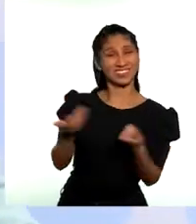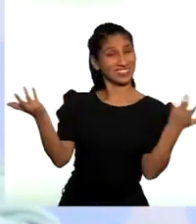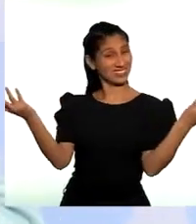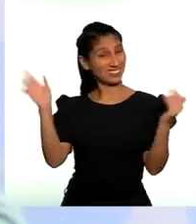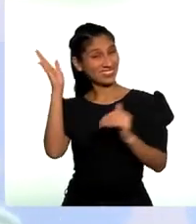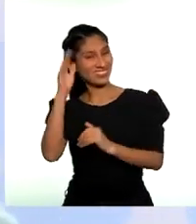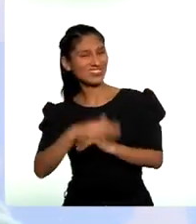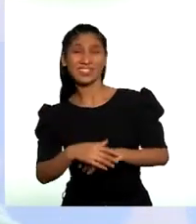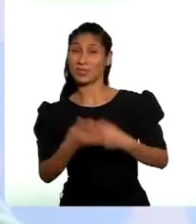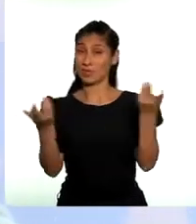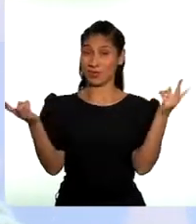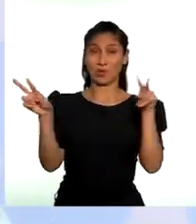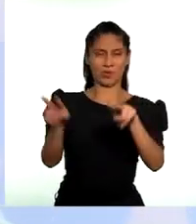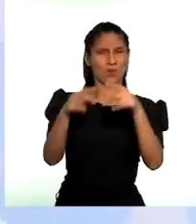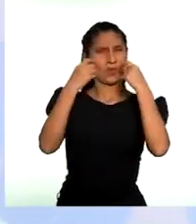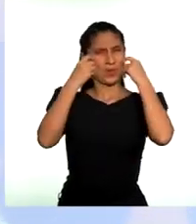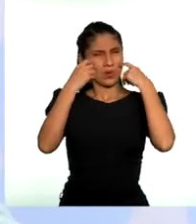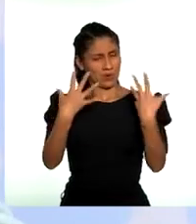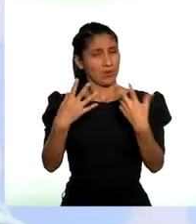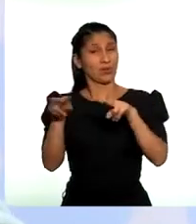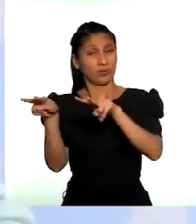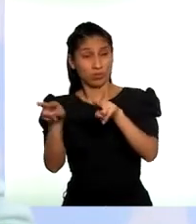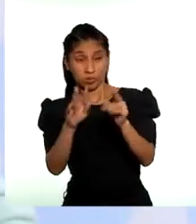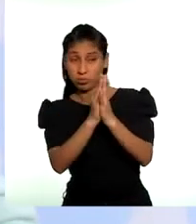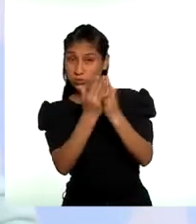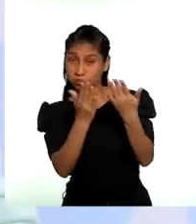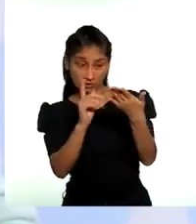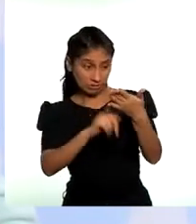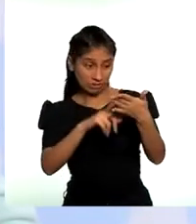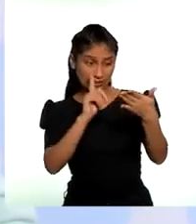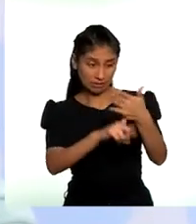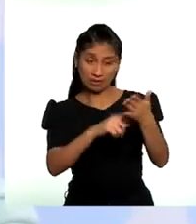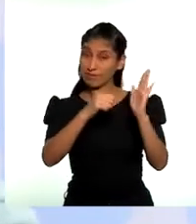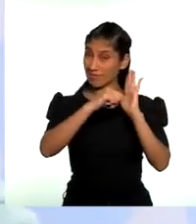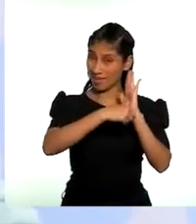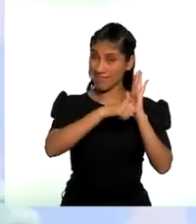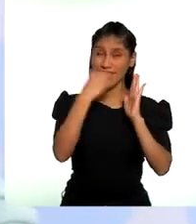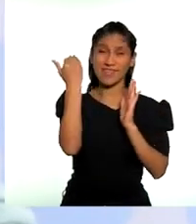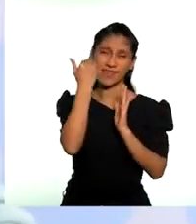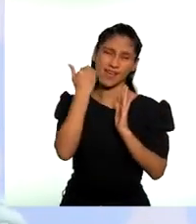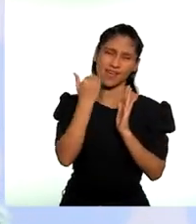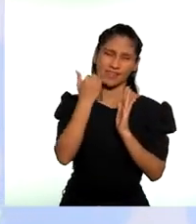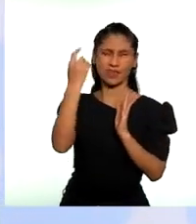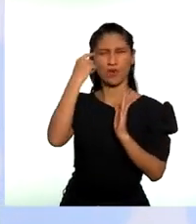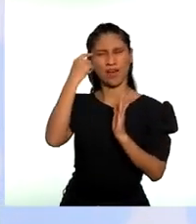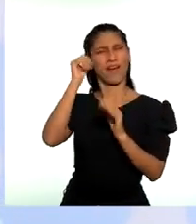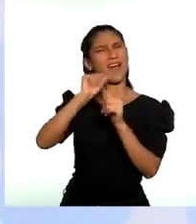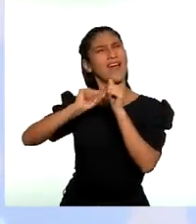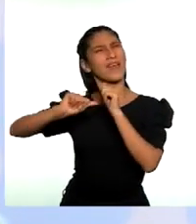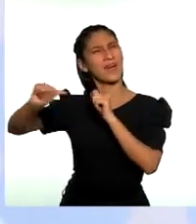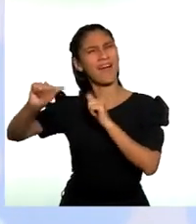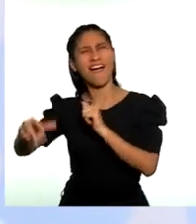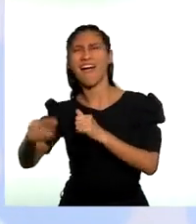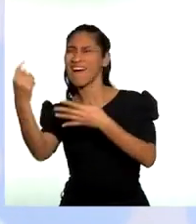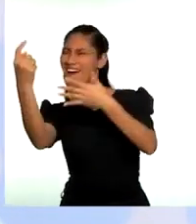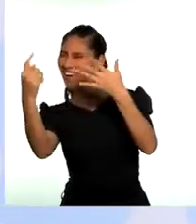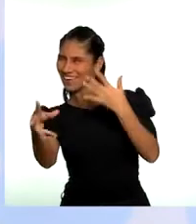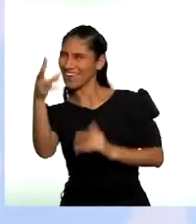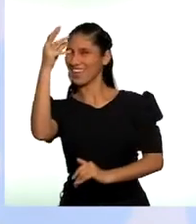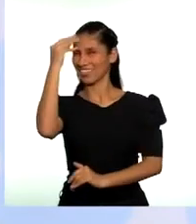¡Qué increíble que esta libreta electoral me haya llevado por todo este viaje en el que he aprendido muchísimo!